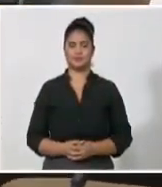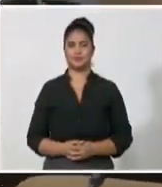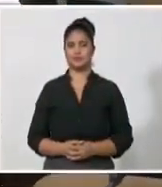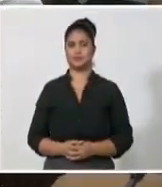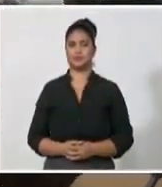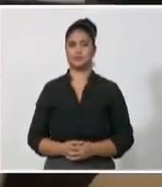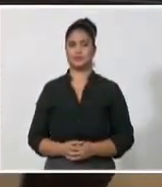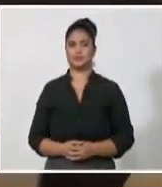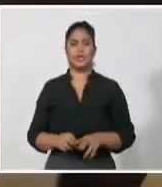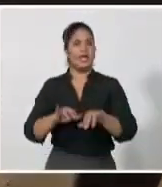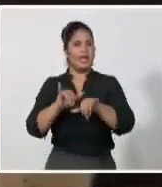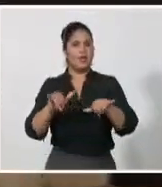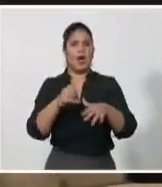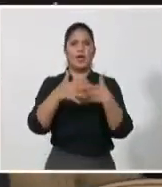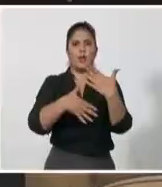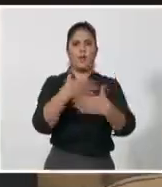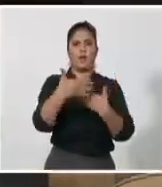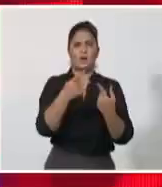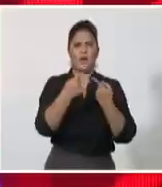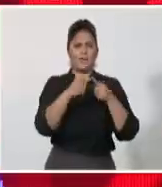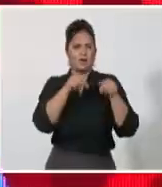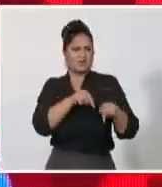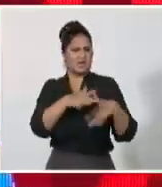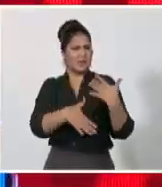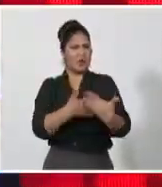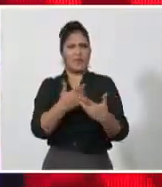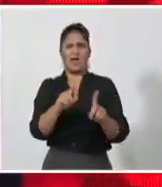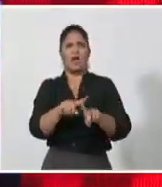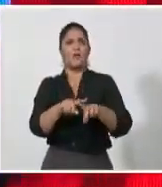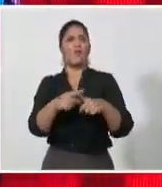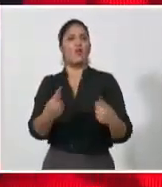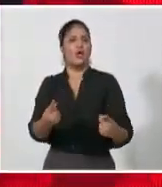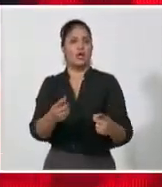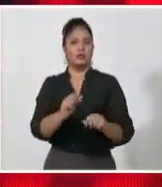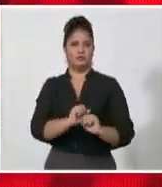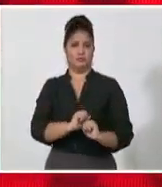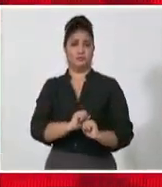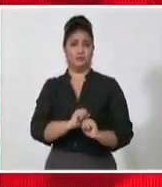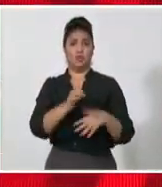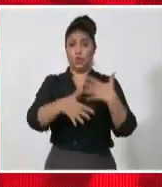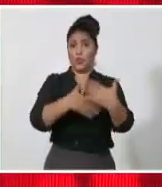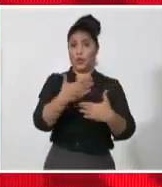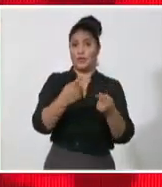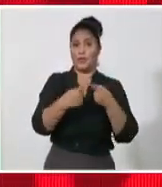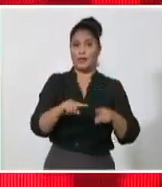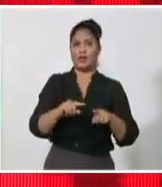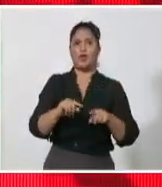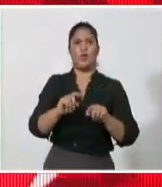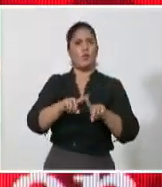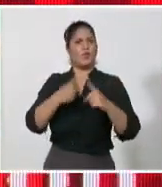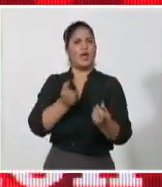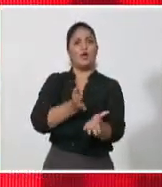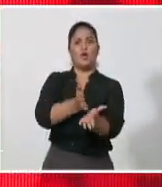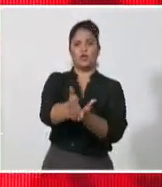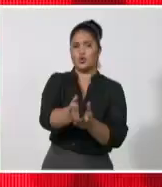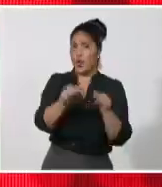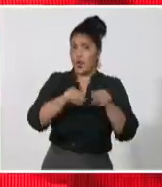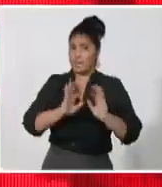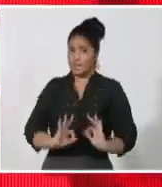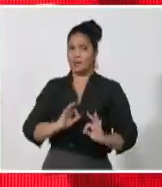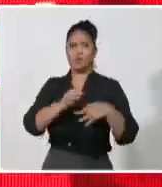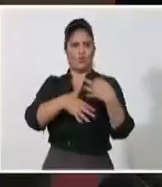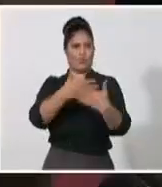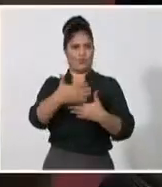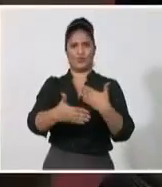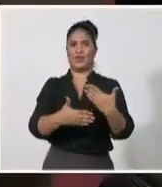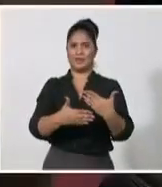propuso el debate de sus esencias no solo en los núcleos del partido, sino en toda la sociedad y llamó a la militancia a trabajar unidos para lograr la